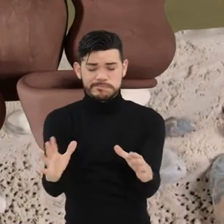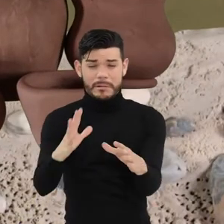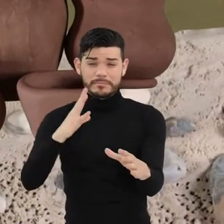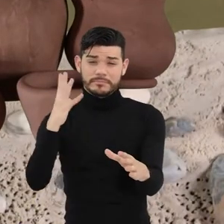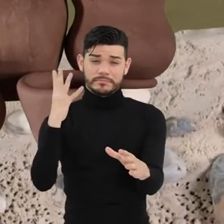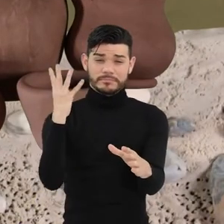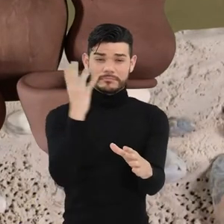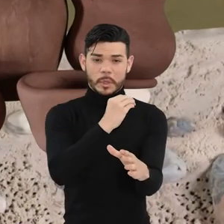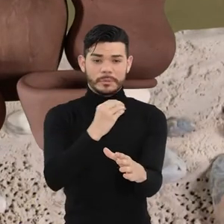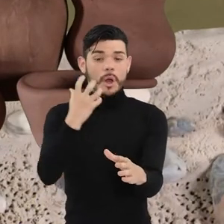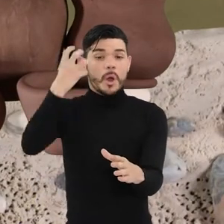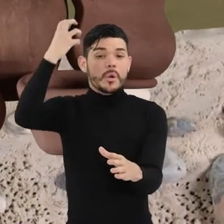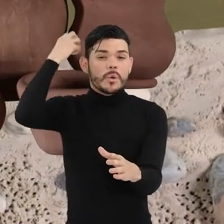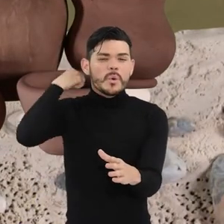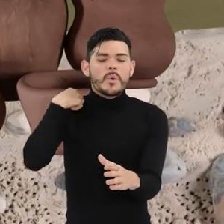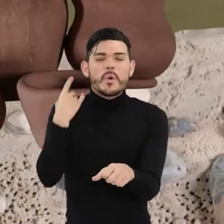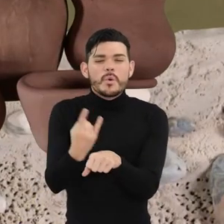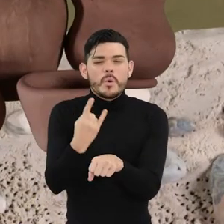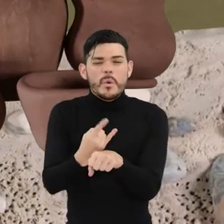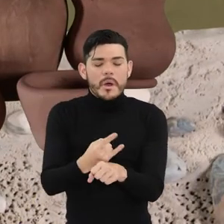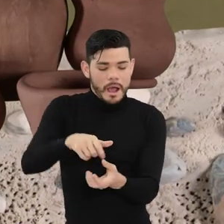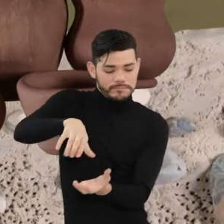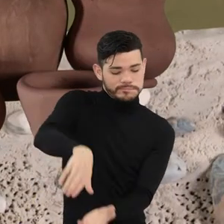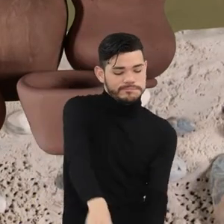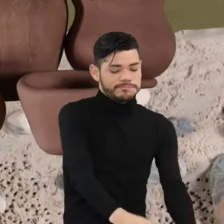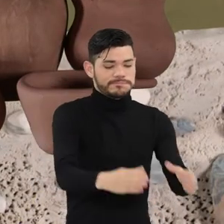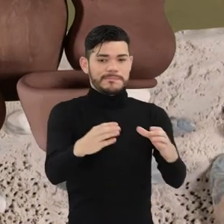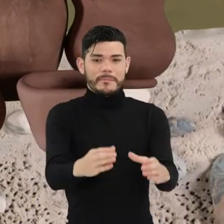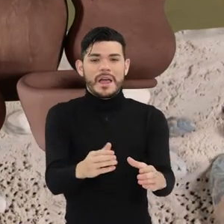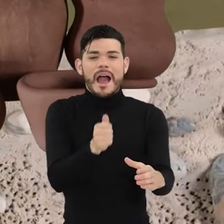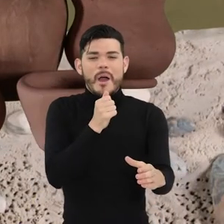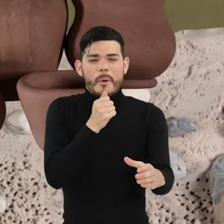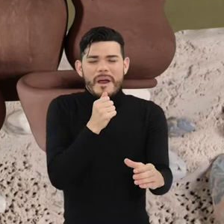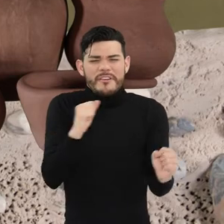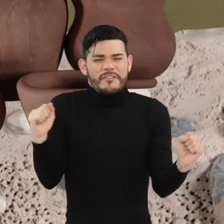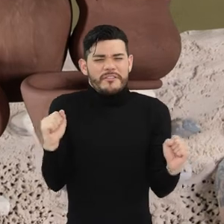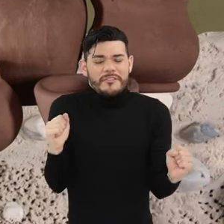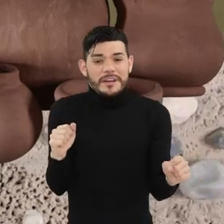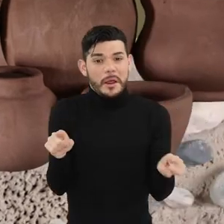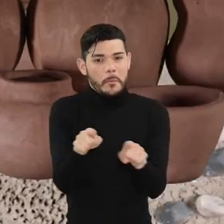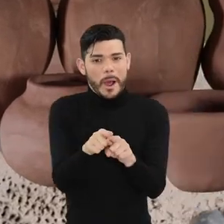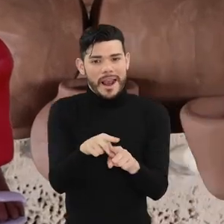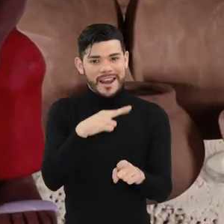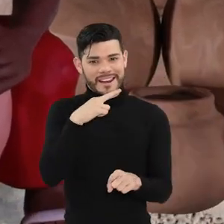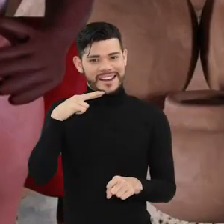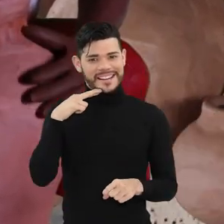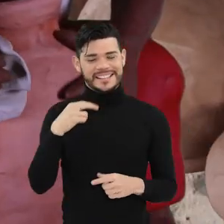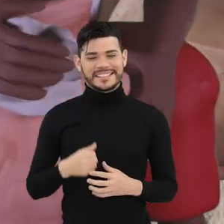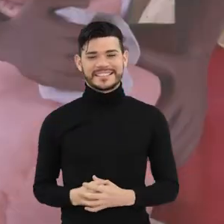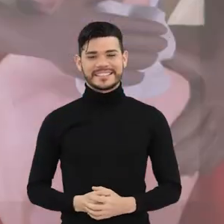bellísimas tinajas que se empleaban antiguamente para mantener el agua tan fresca como en una nevera.